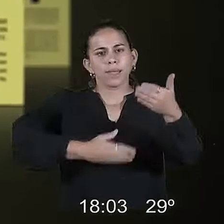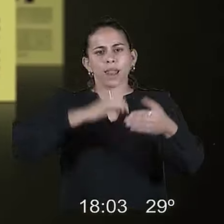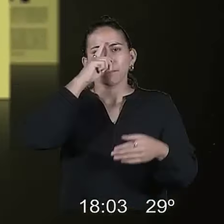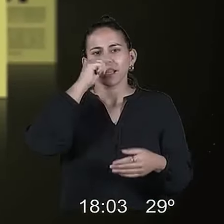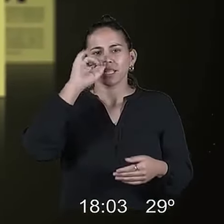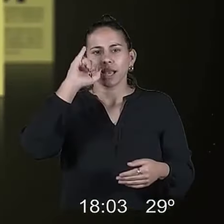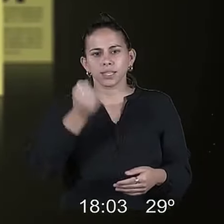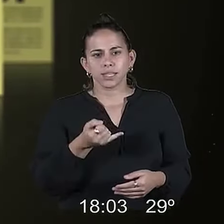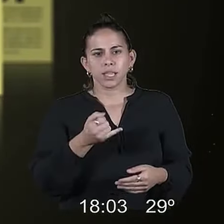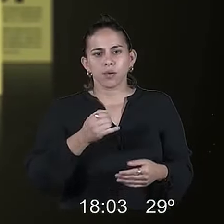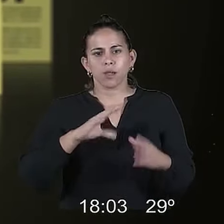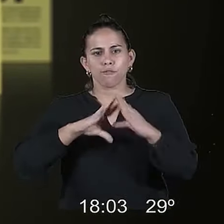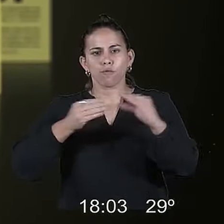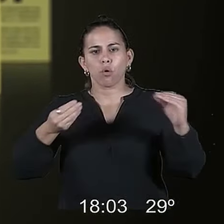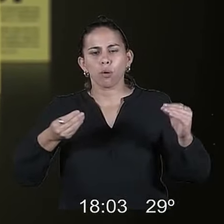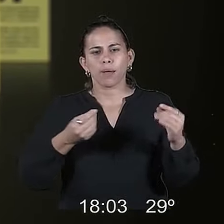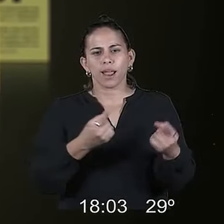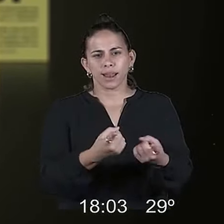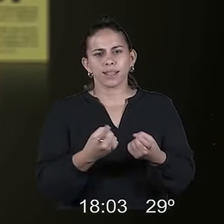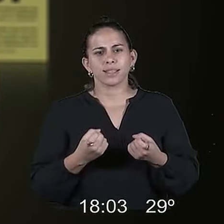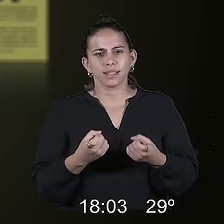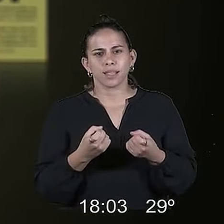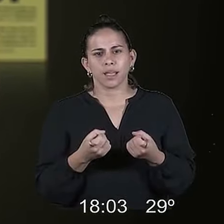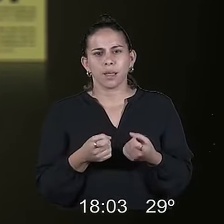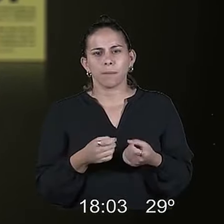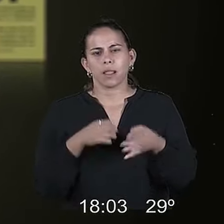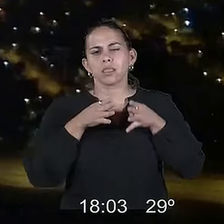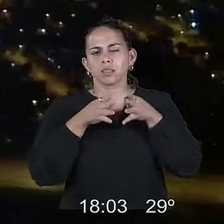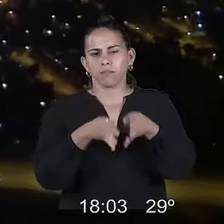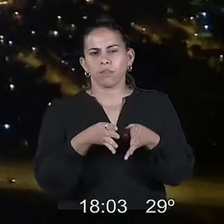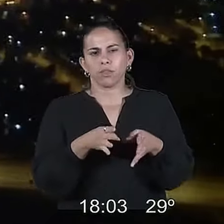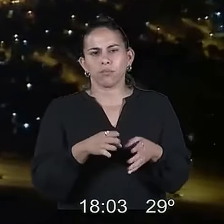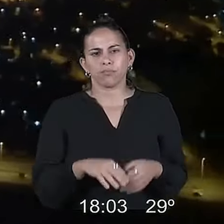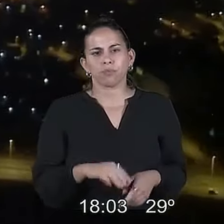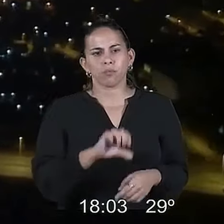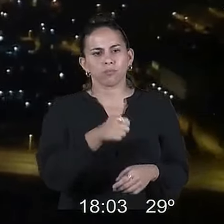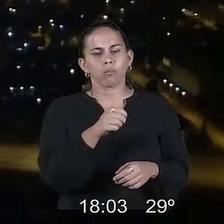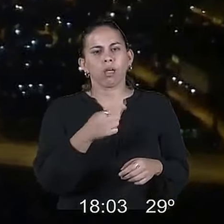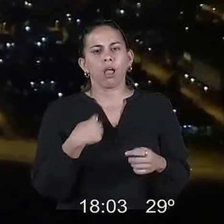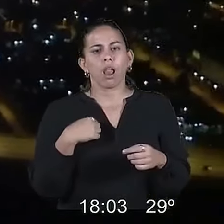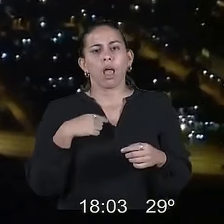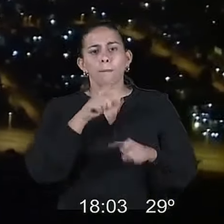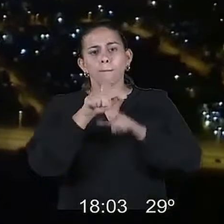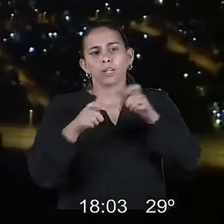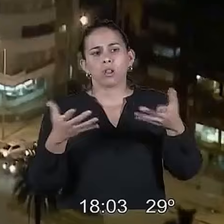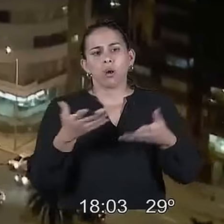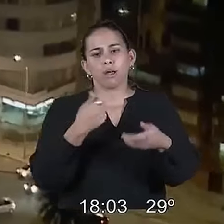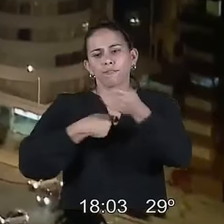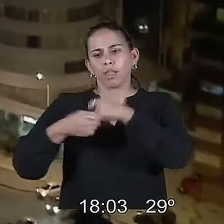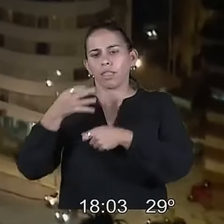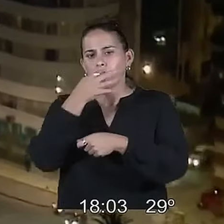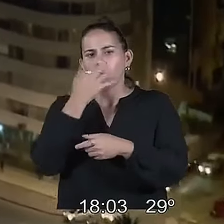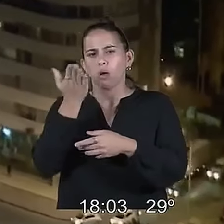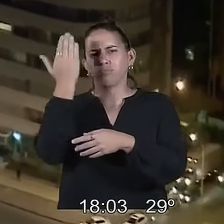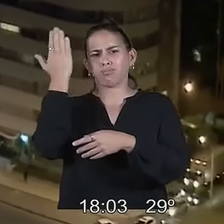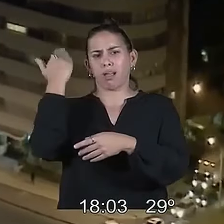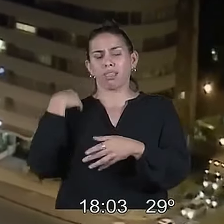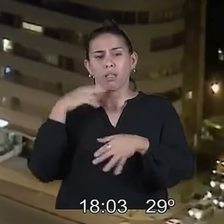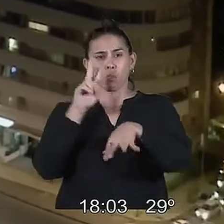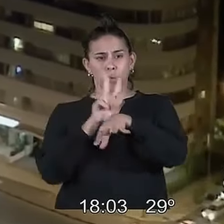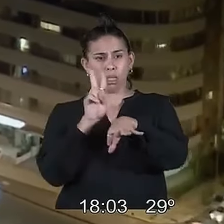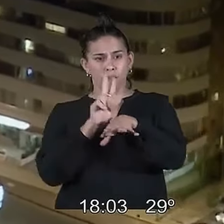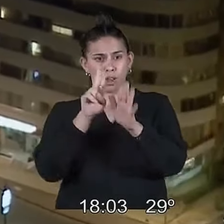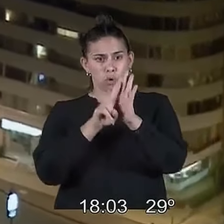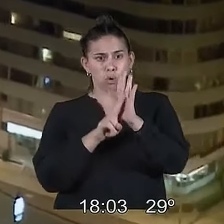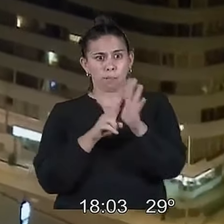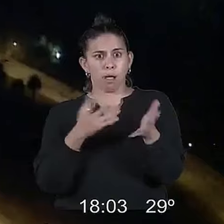amarilla del CIE es una herramienta necesaria para ese desafío. Los criminales se escudan en una norma que nació para proteger